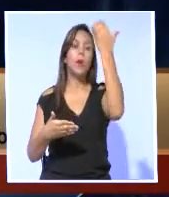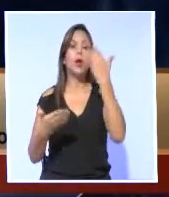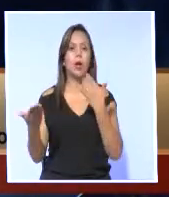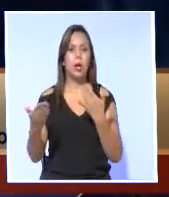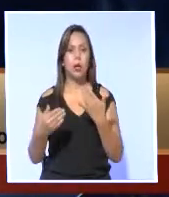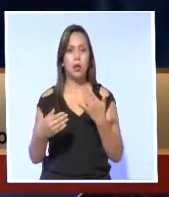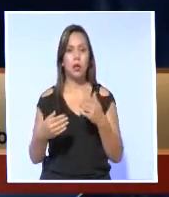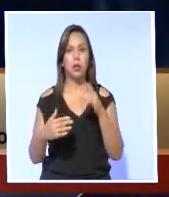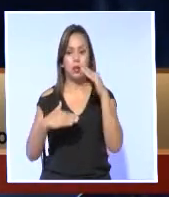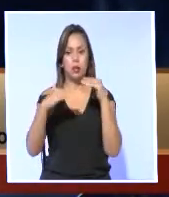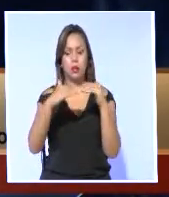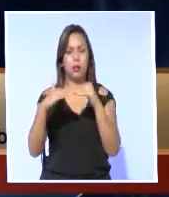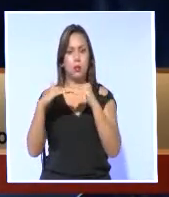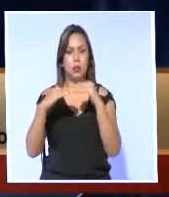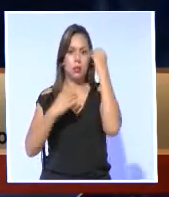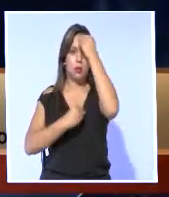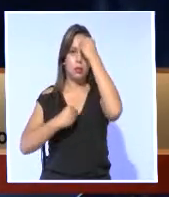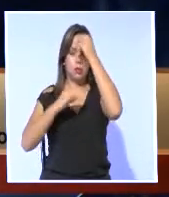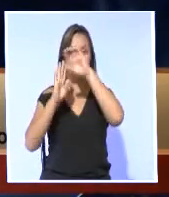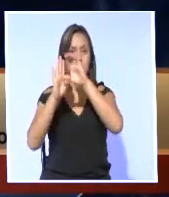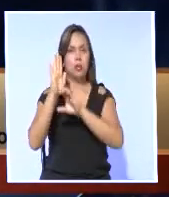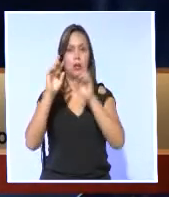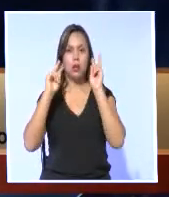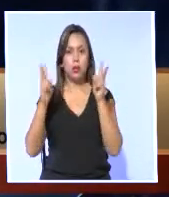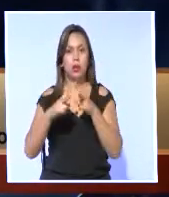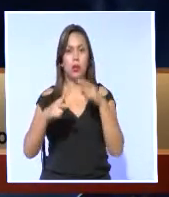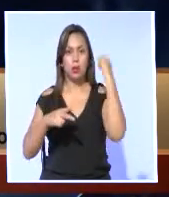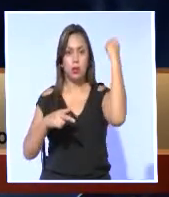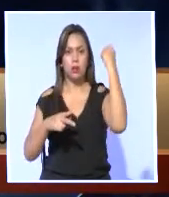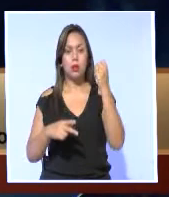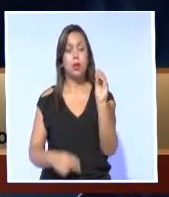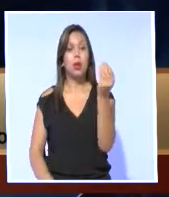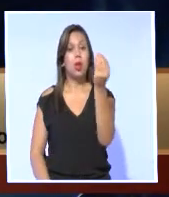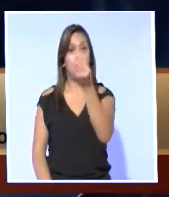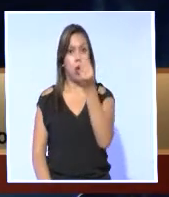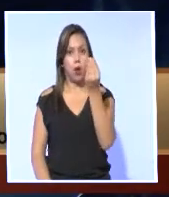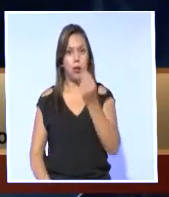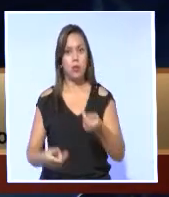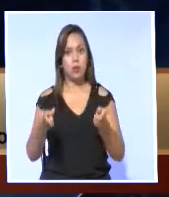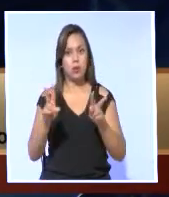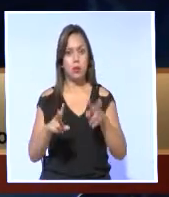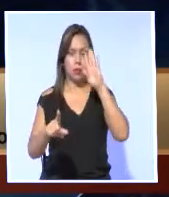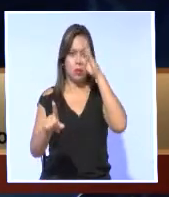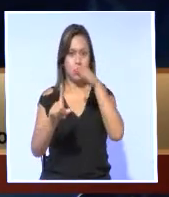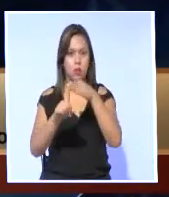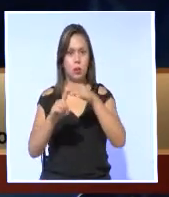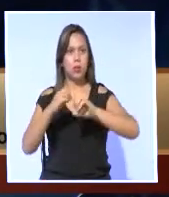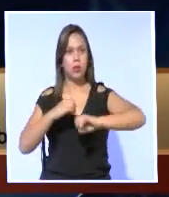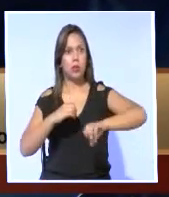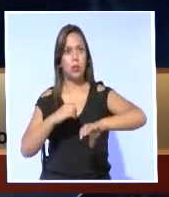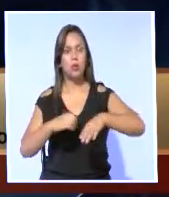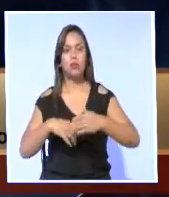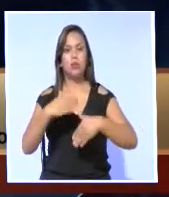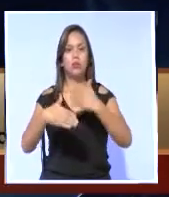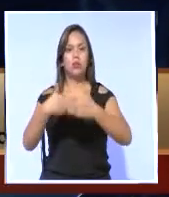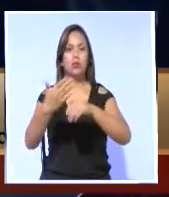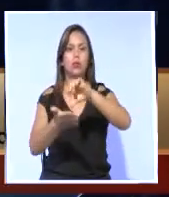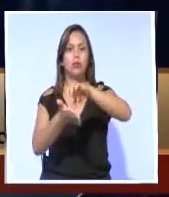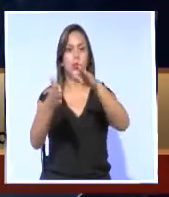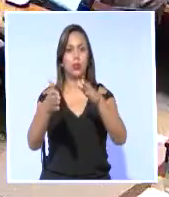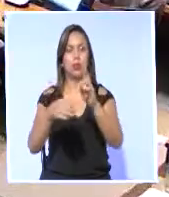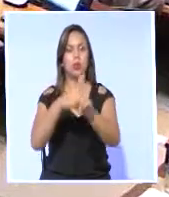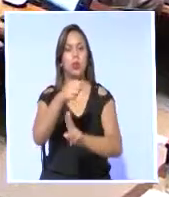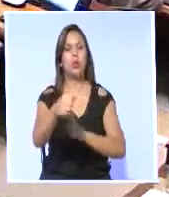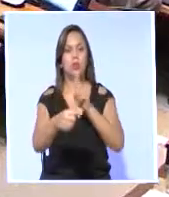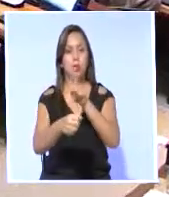Se alinean con los principios constitucionales que reconocen los derechos de los y las jóvenes así como los objetivos de promoción progresiva de la ciudadanía